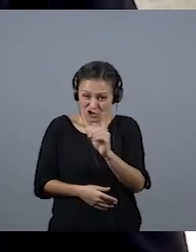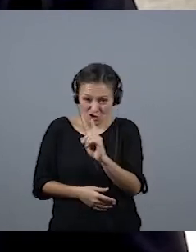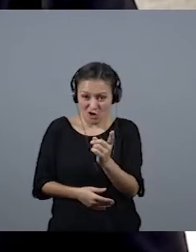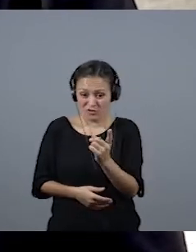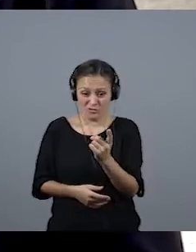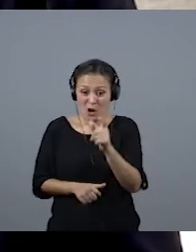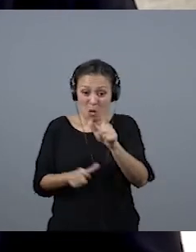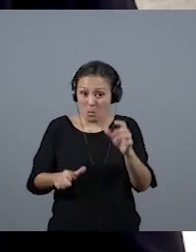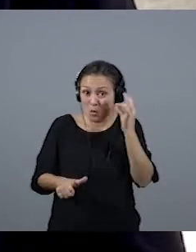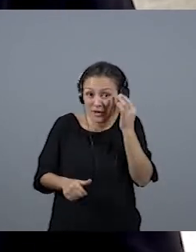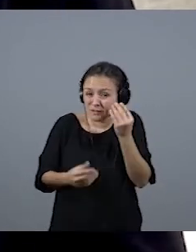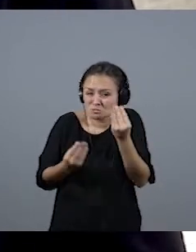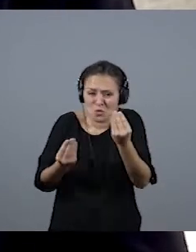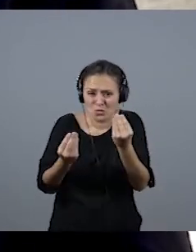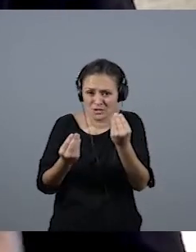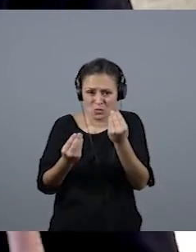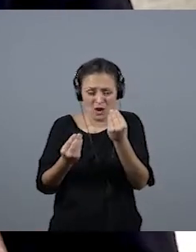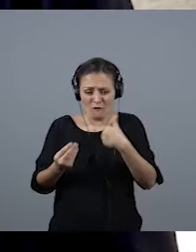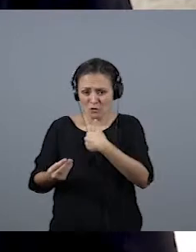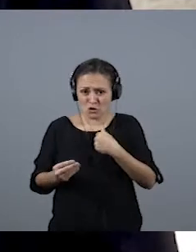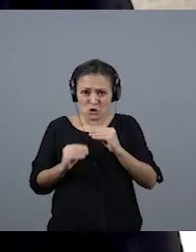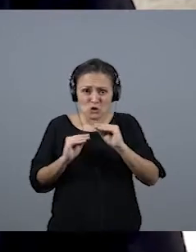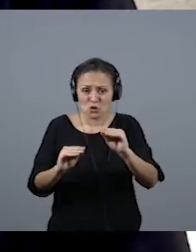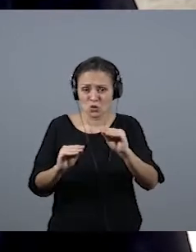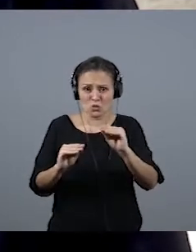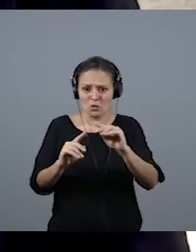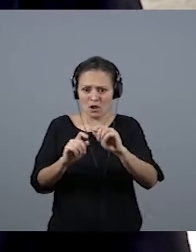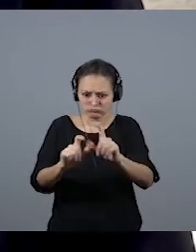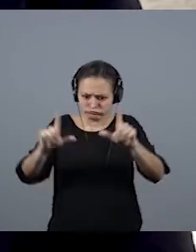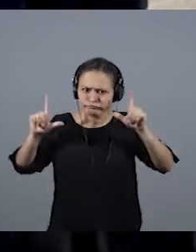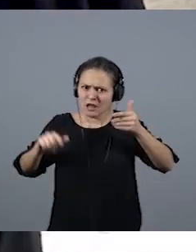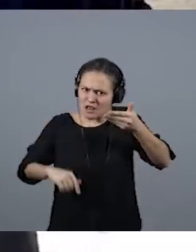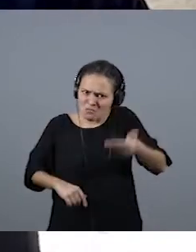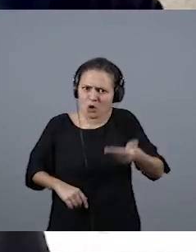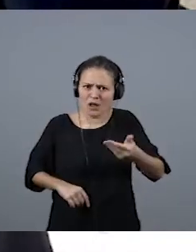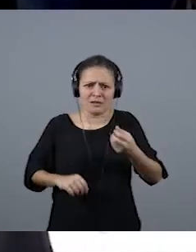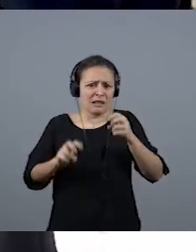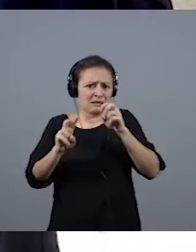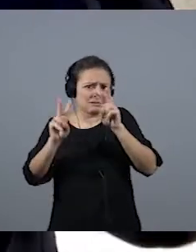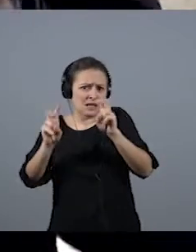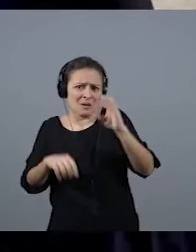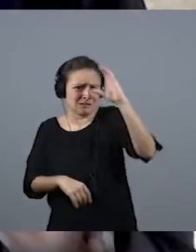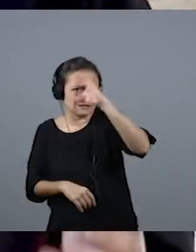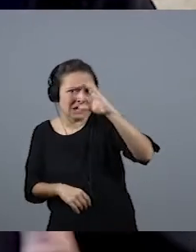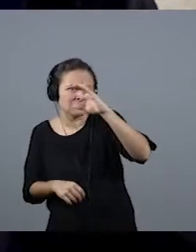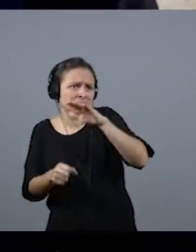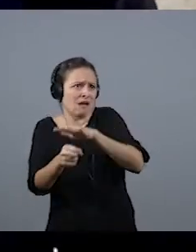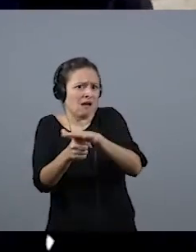cumplen papeles y que desempeñan papeles muy importantes en la sociedad, en el mundo de la ciencia, en